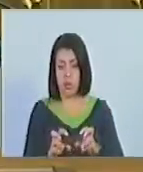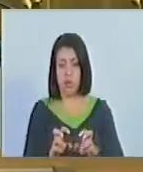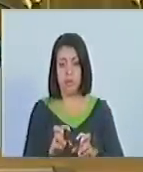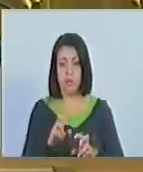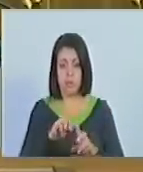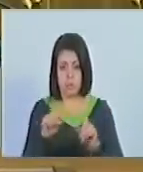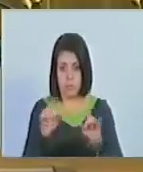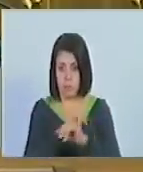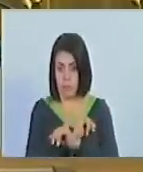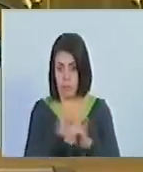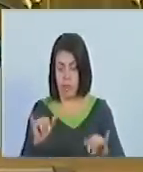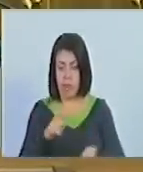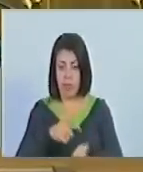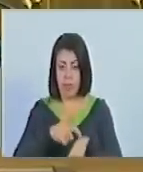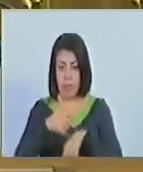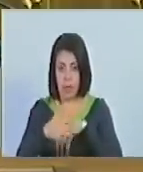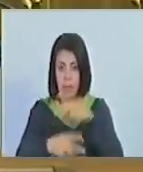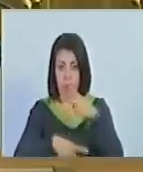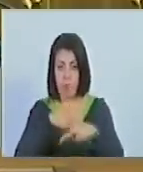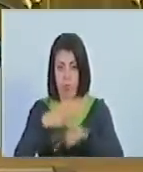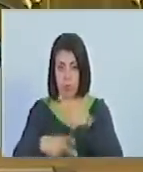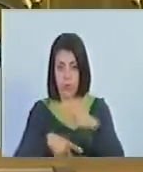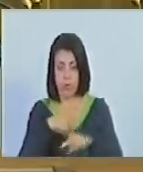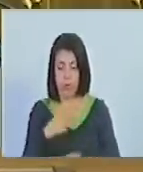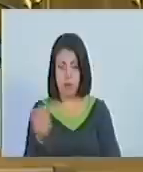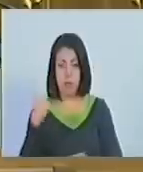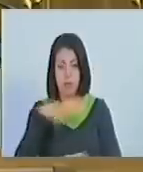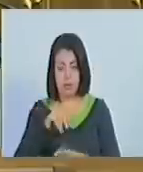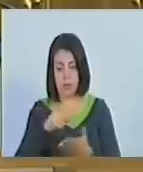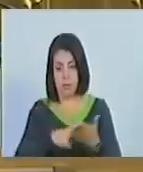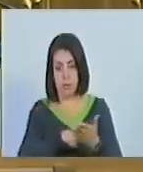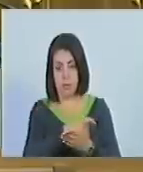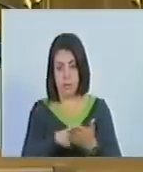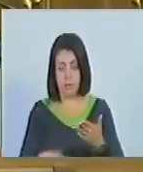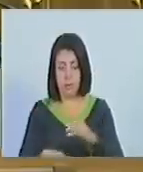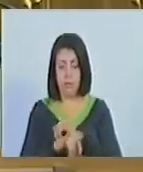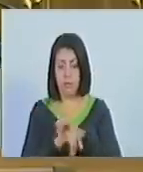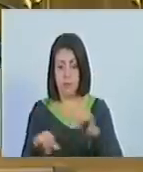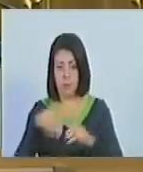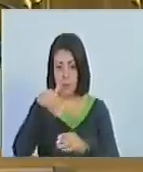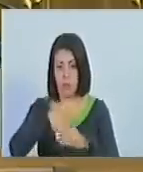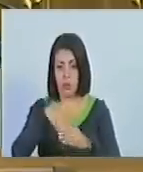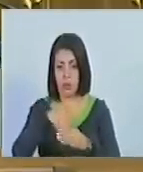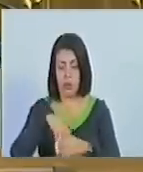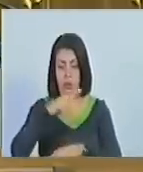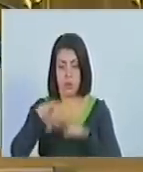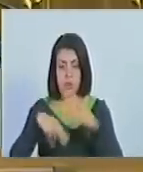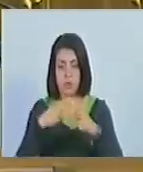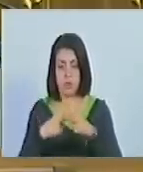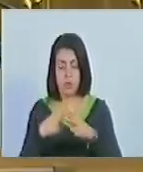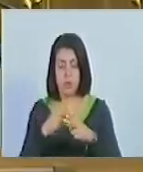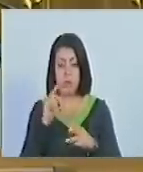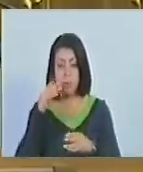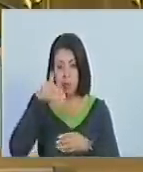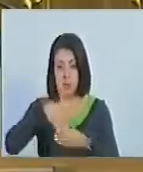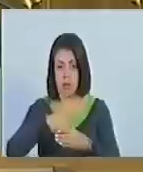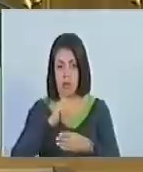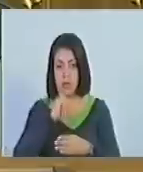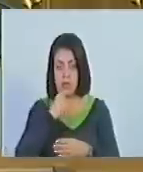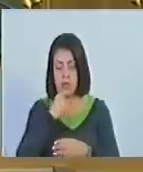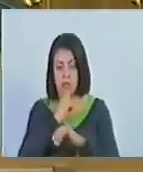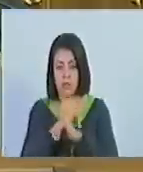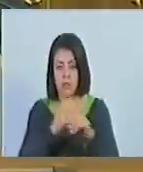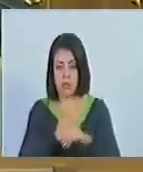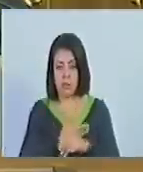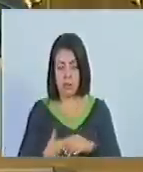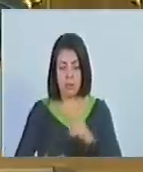que culminarán en el periodo de los que fueron revocados mediante votación universales, directas y secretas.